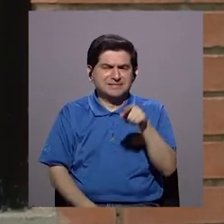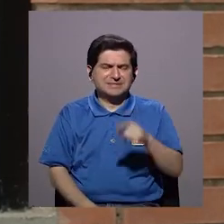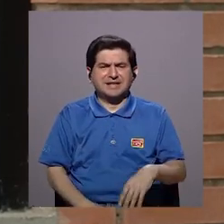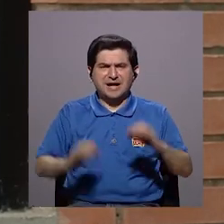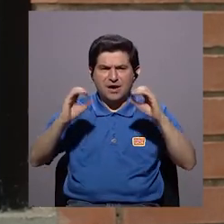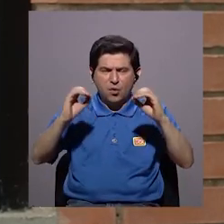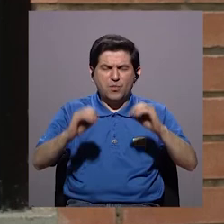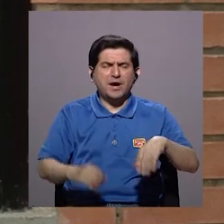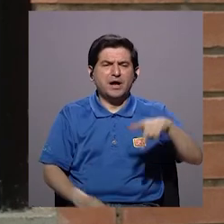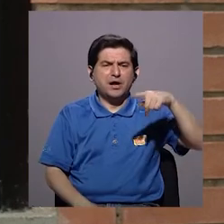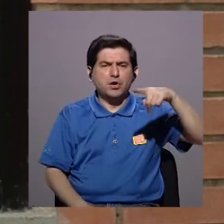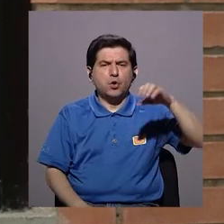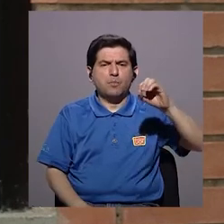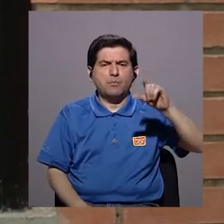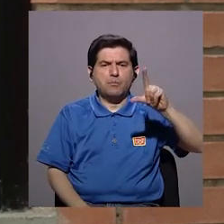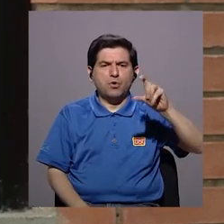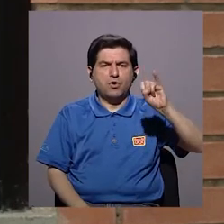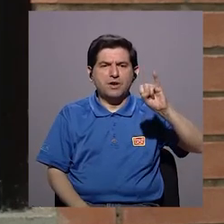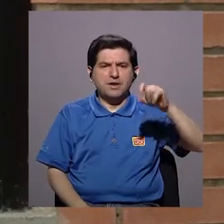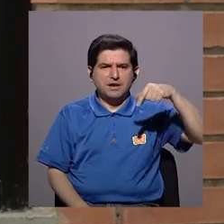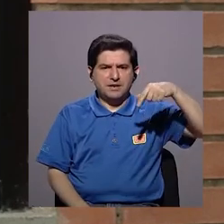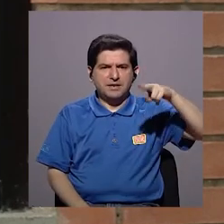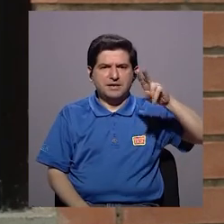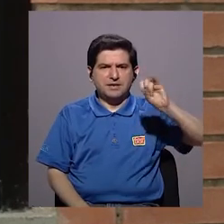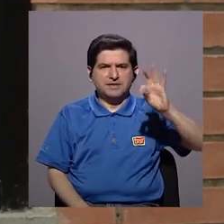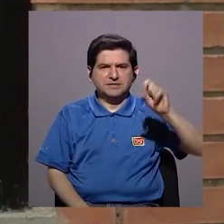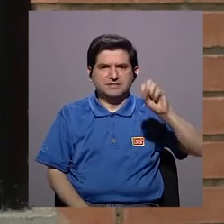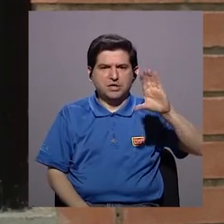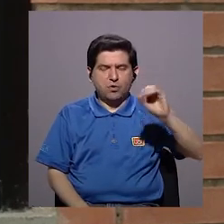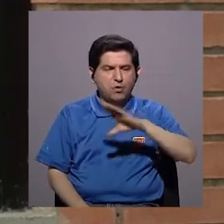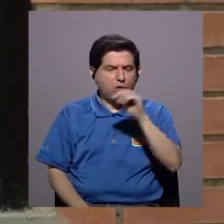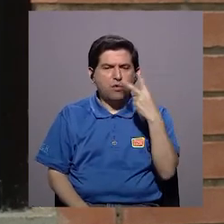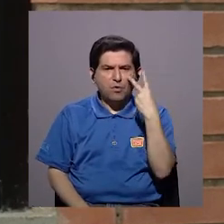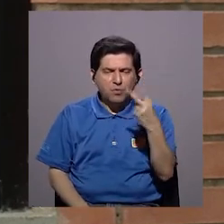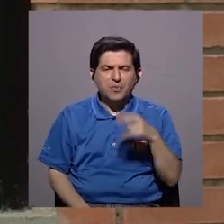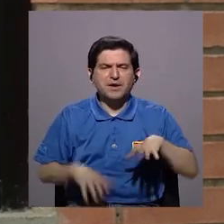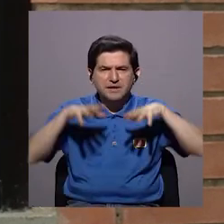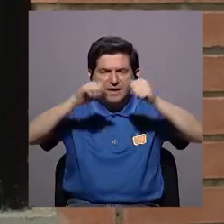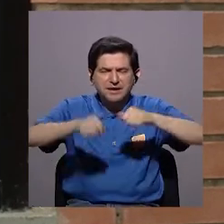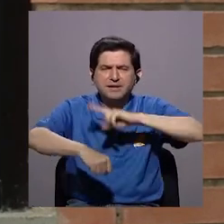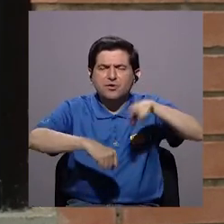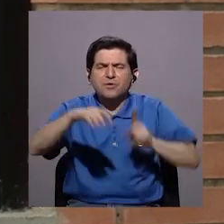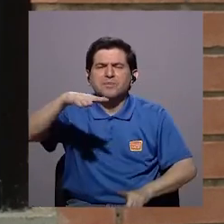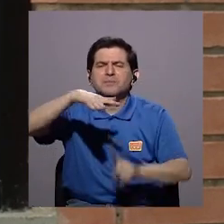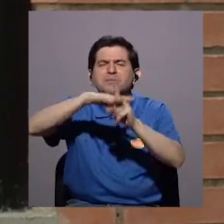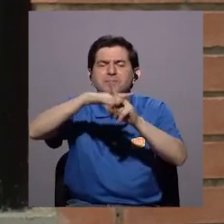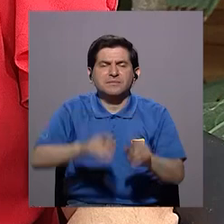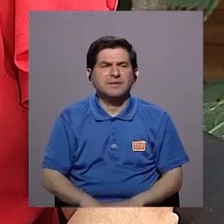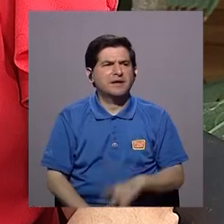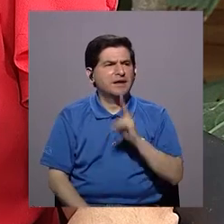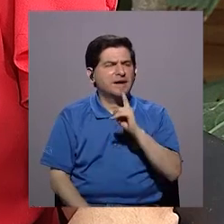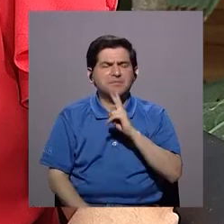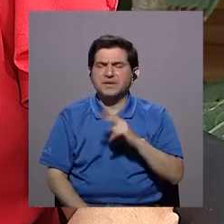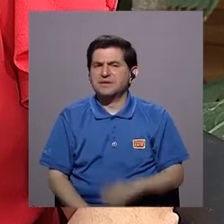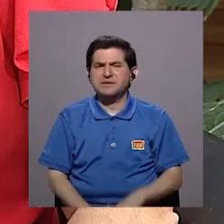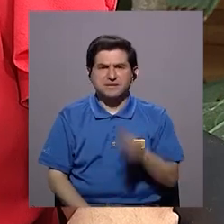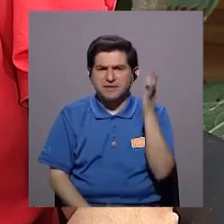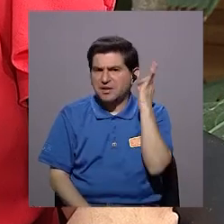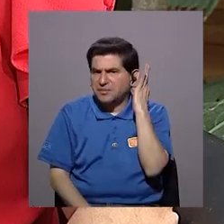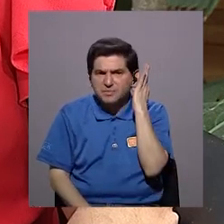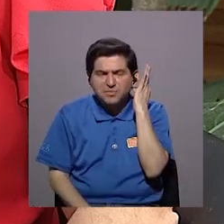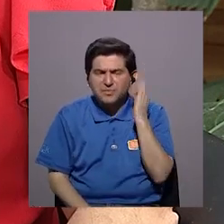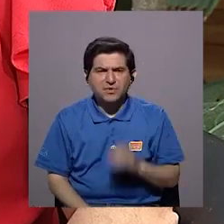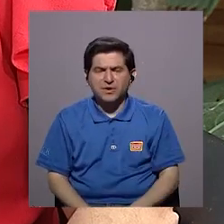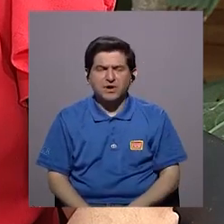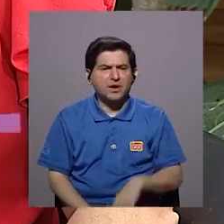poliquísticos podrían afectar, o alguna otra cosa, y que además usted vea en la consulta que es muy frecuente. En realidad no hay ninguna